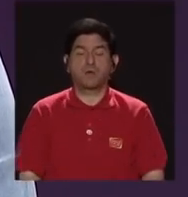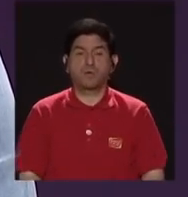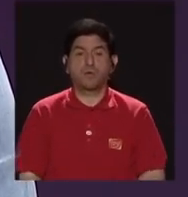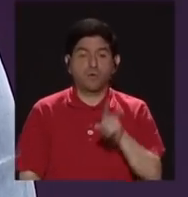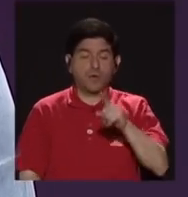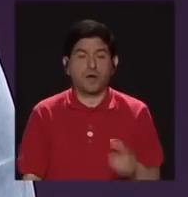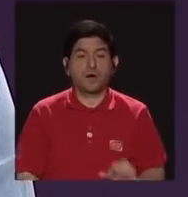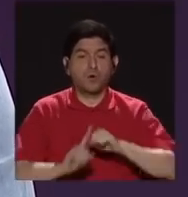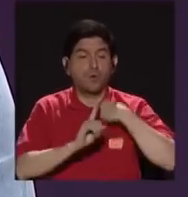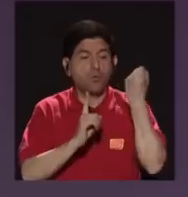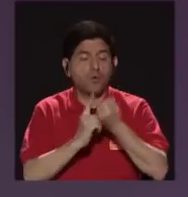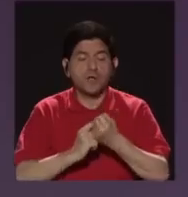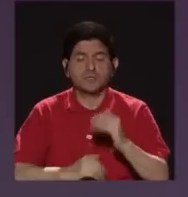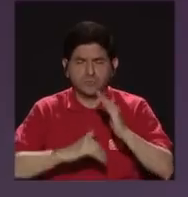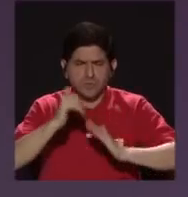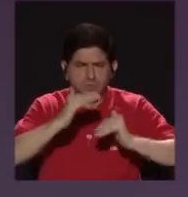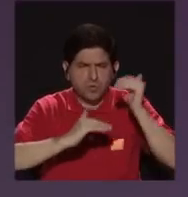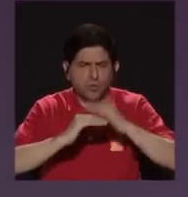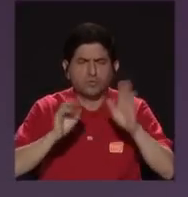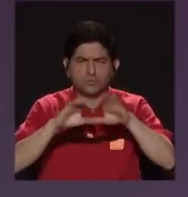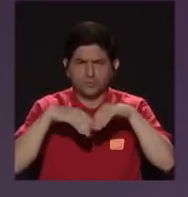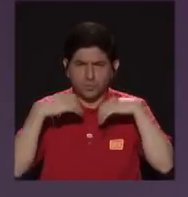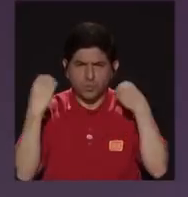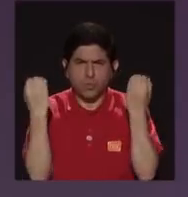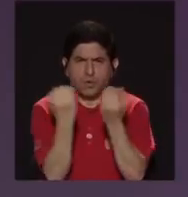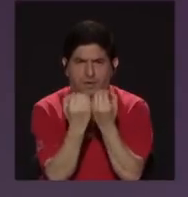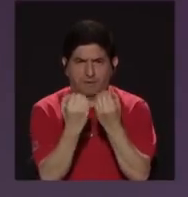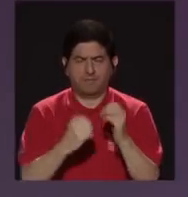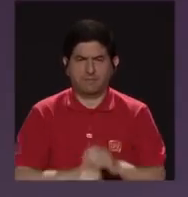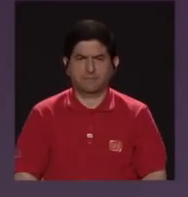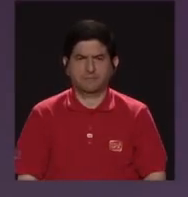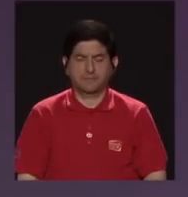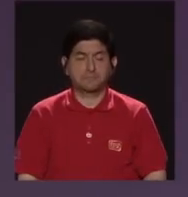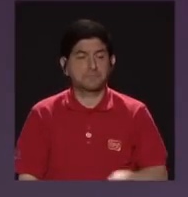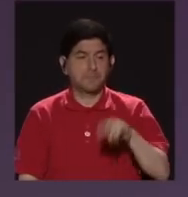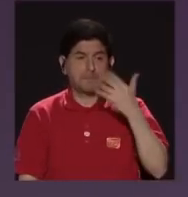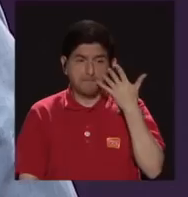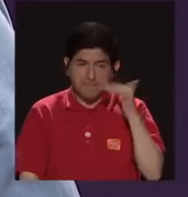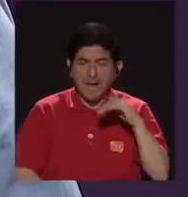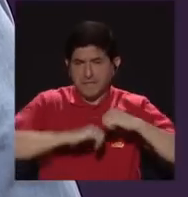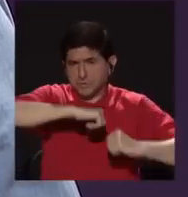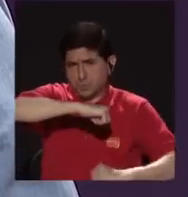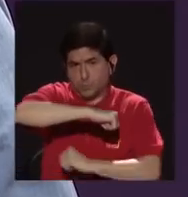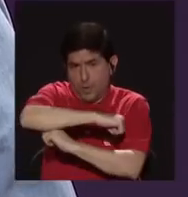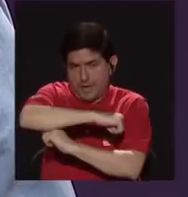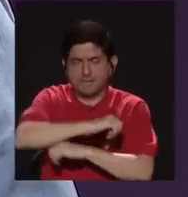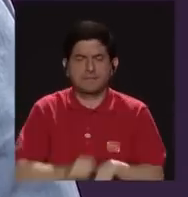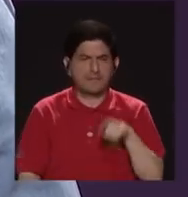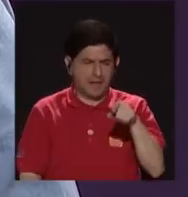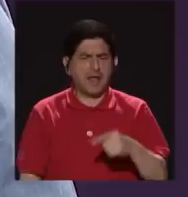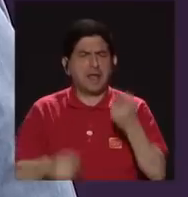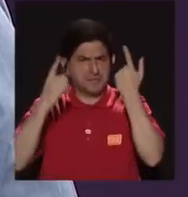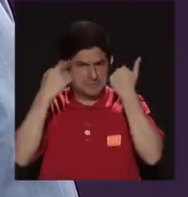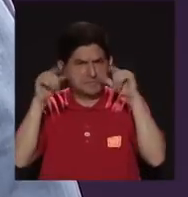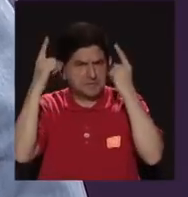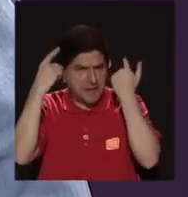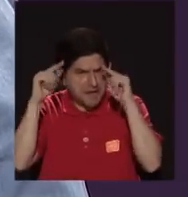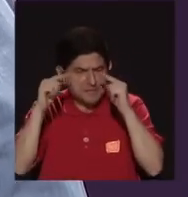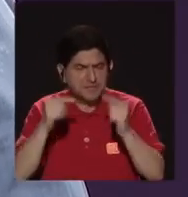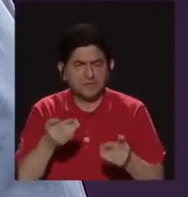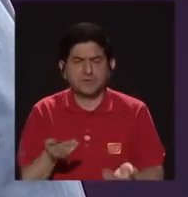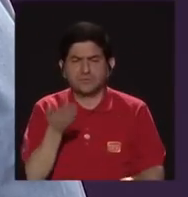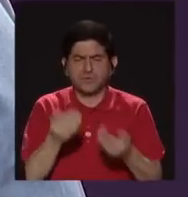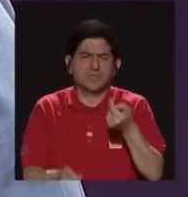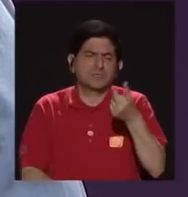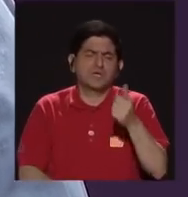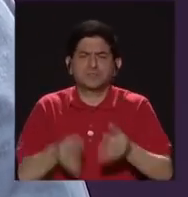puente que lo están forjando las organizaciones y que, si bien han sido exitosas, aunque es poca